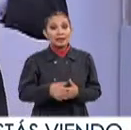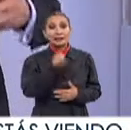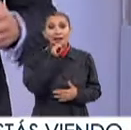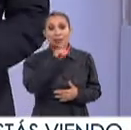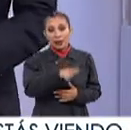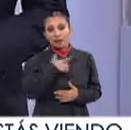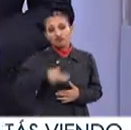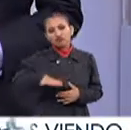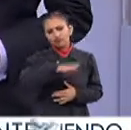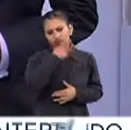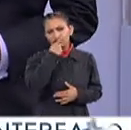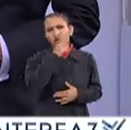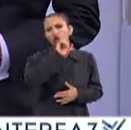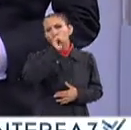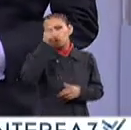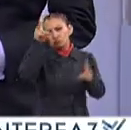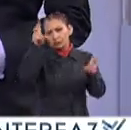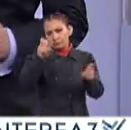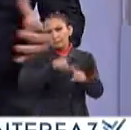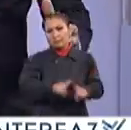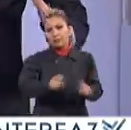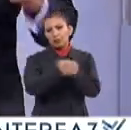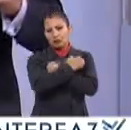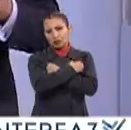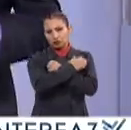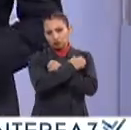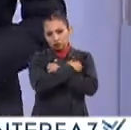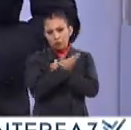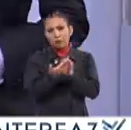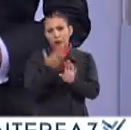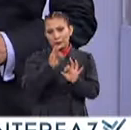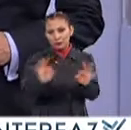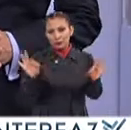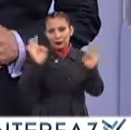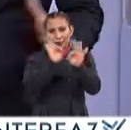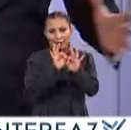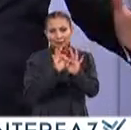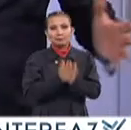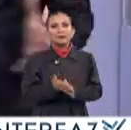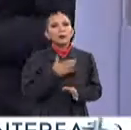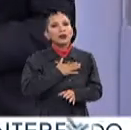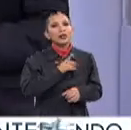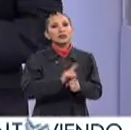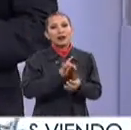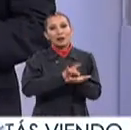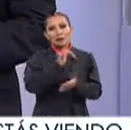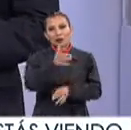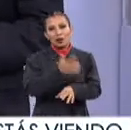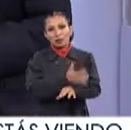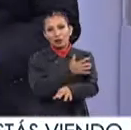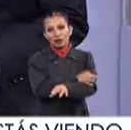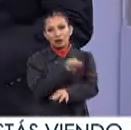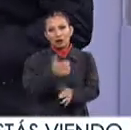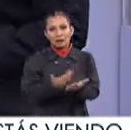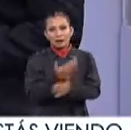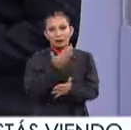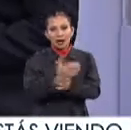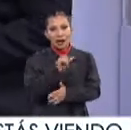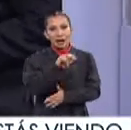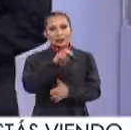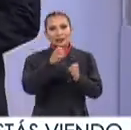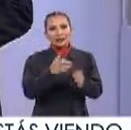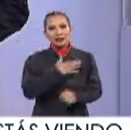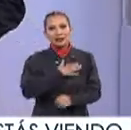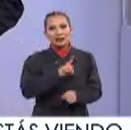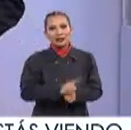también abarcaremos por supuesto otros temas educativos de mucha relevancia e importancia Muy buenos días, gracias por acompañarnos esta mañana Ana Cristina,